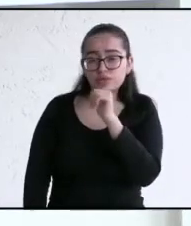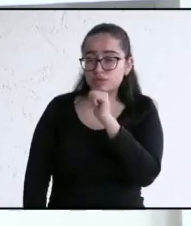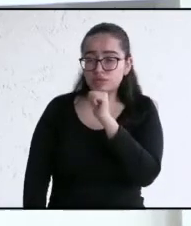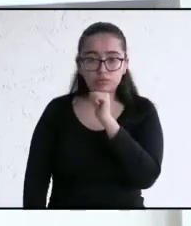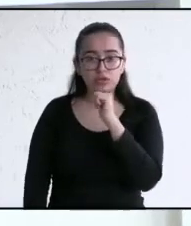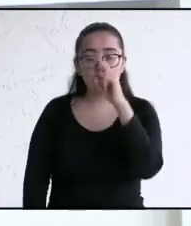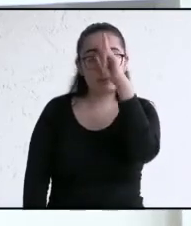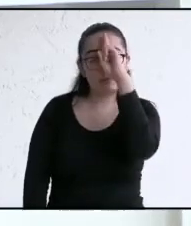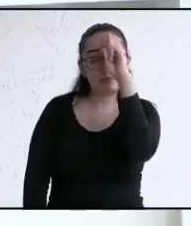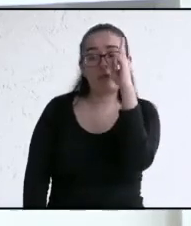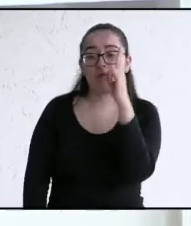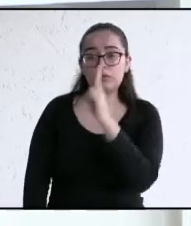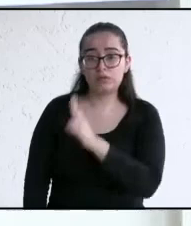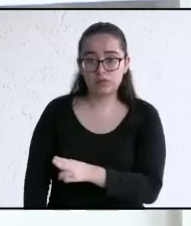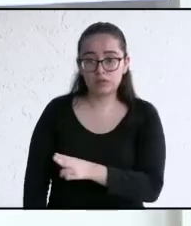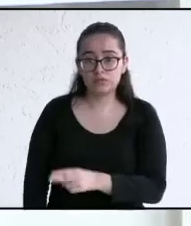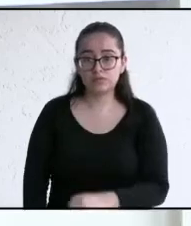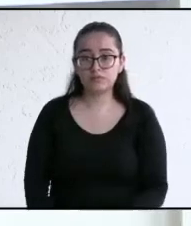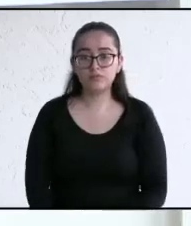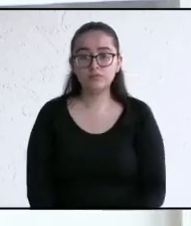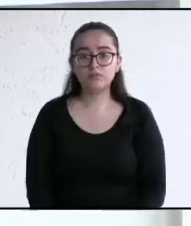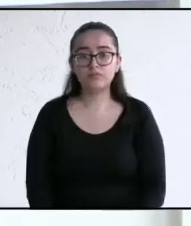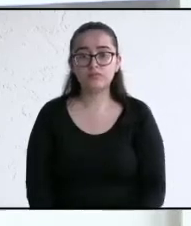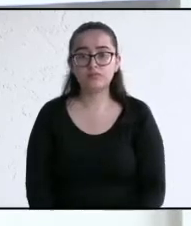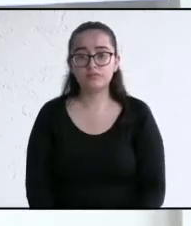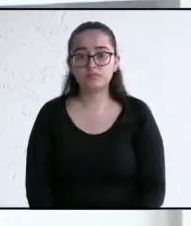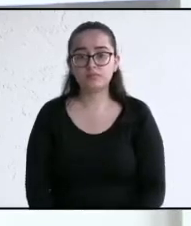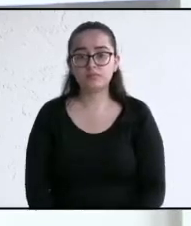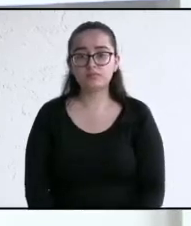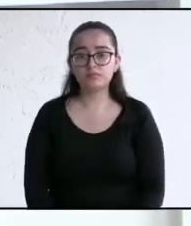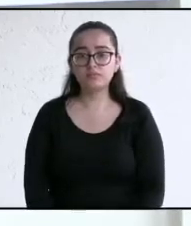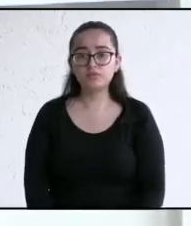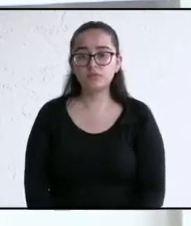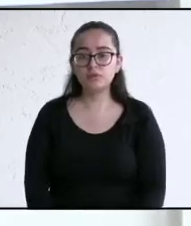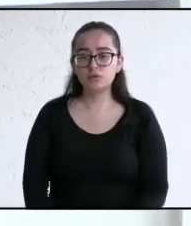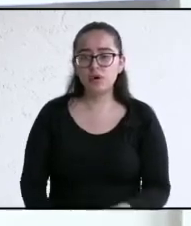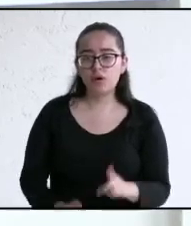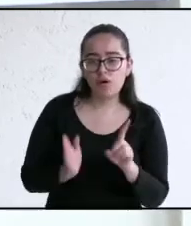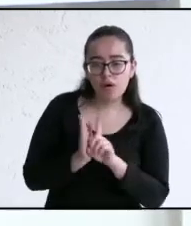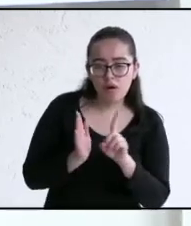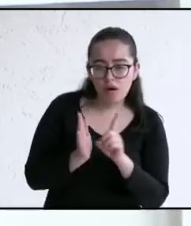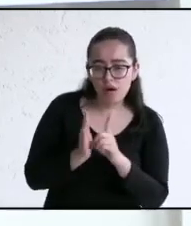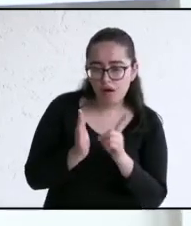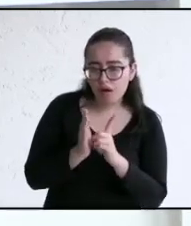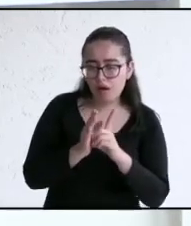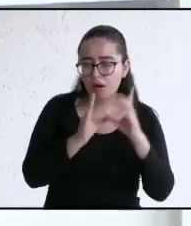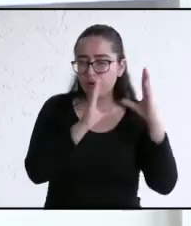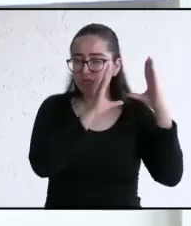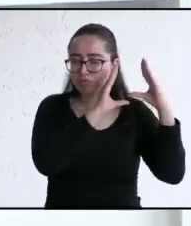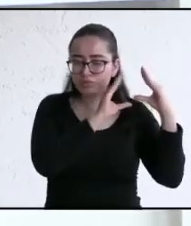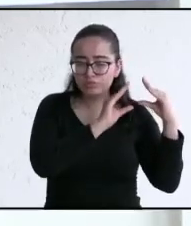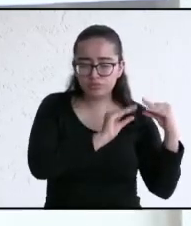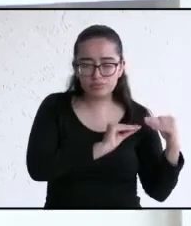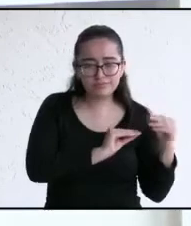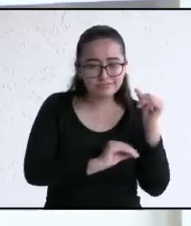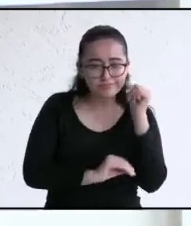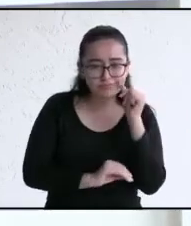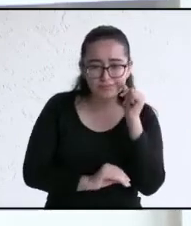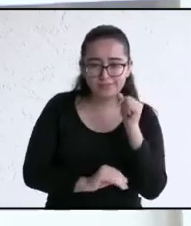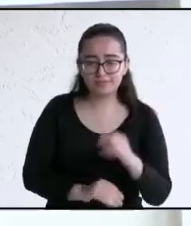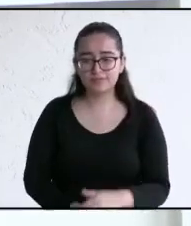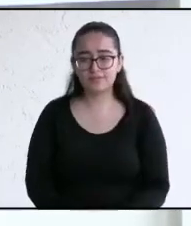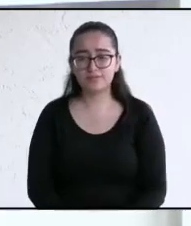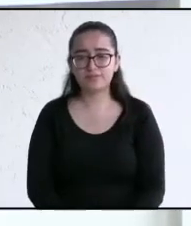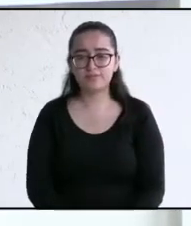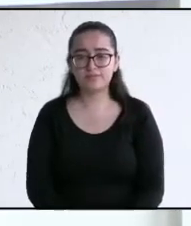celulares o tablet. Se le solicita poner en silencio cualquier aparato que emita sonido, como sus